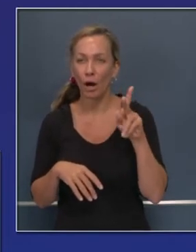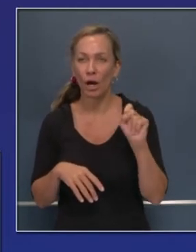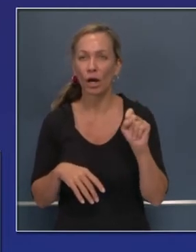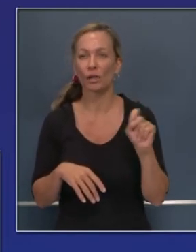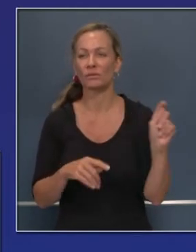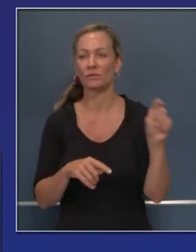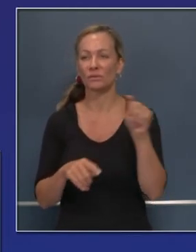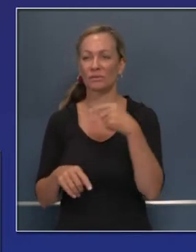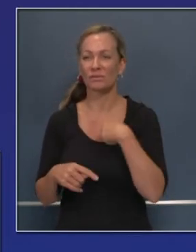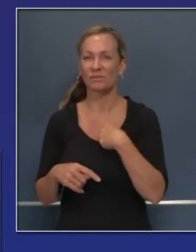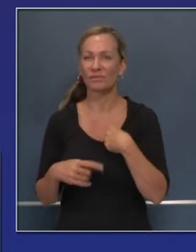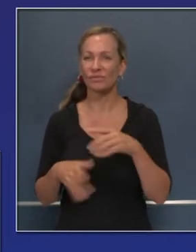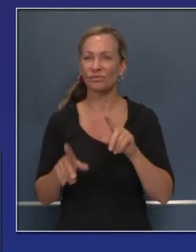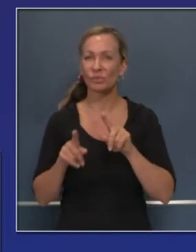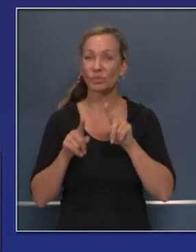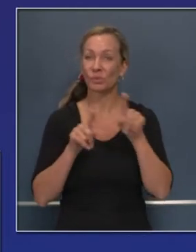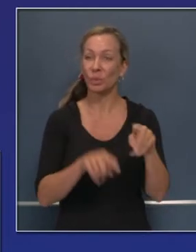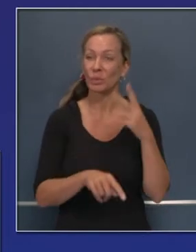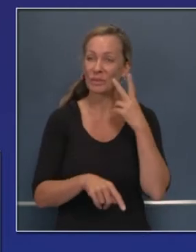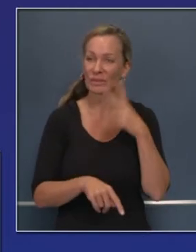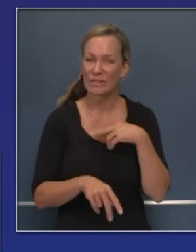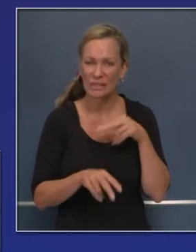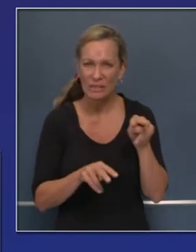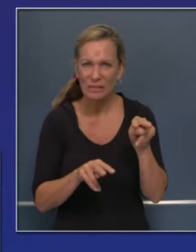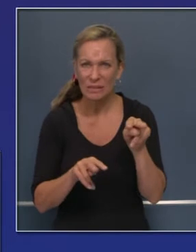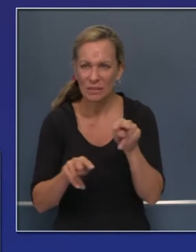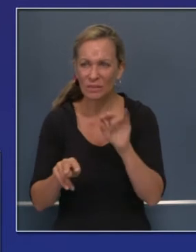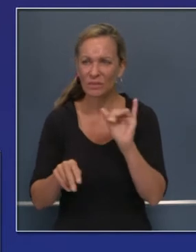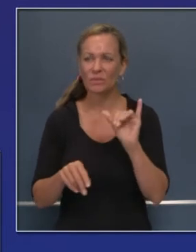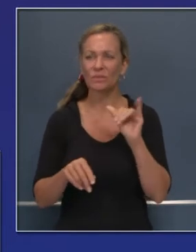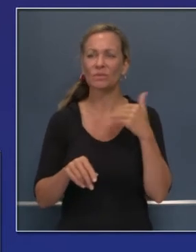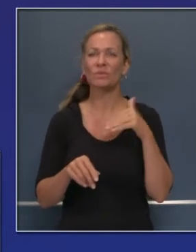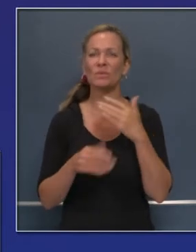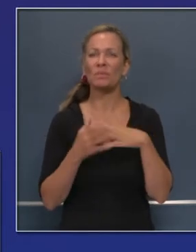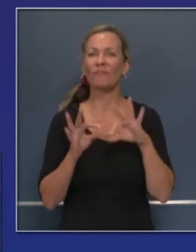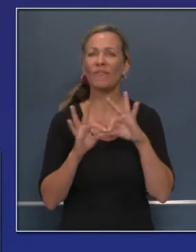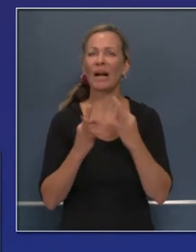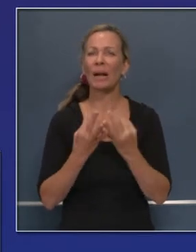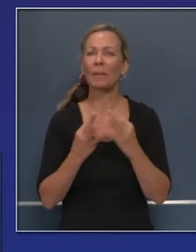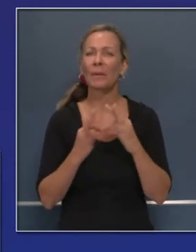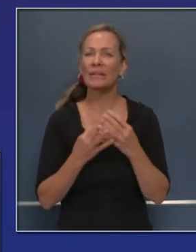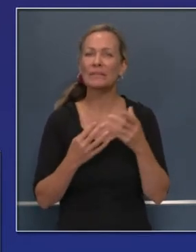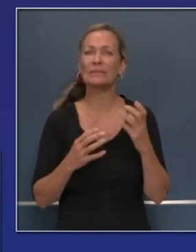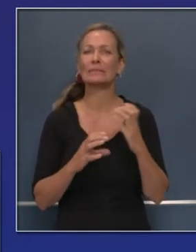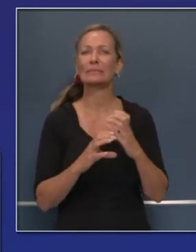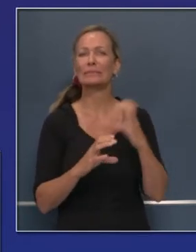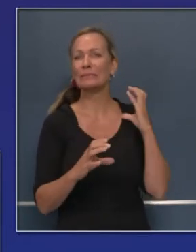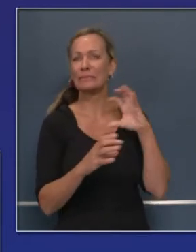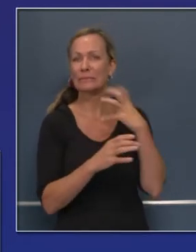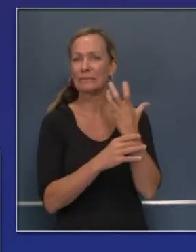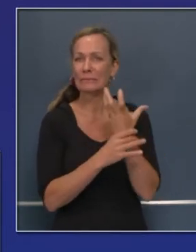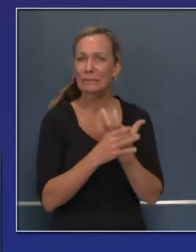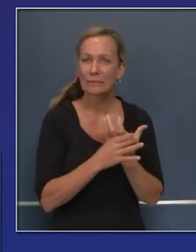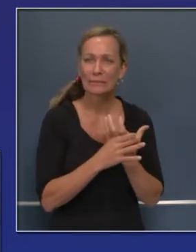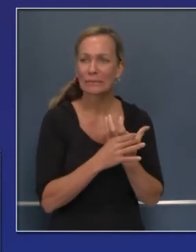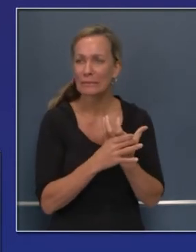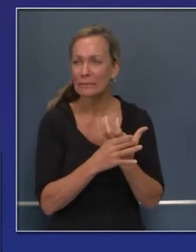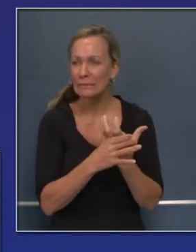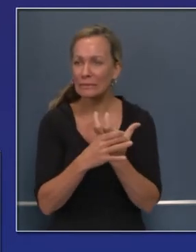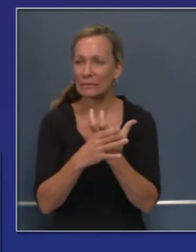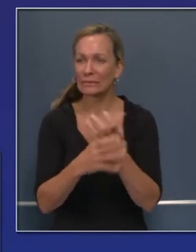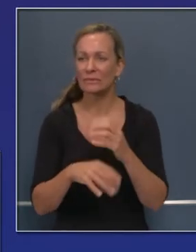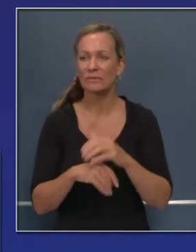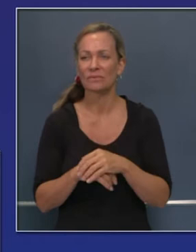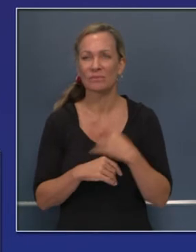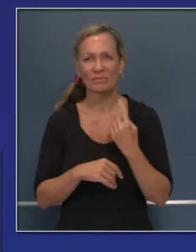visité y visité otros también donde hay familias y amigos que tal vez necesitan refugio o algún lugar donde